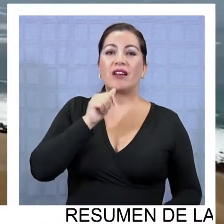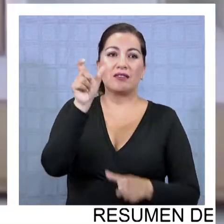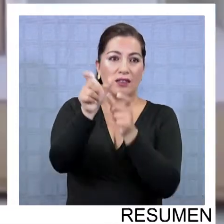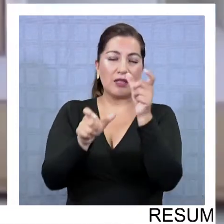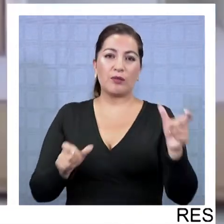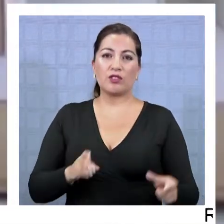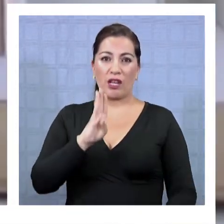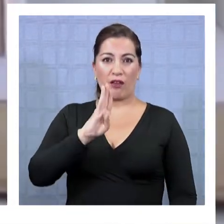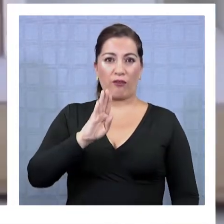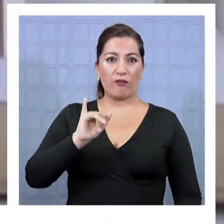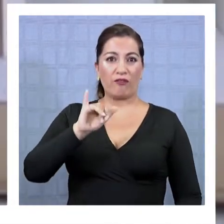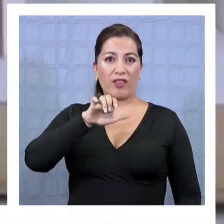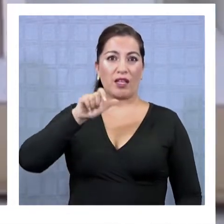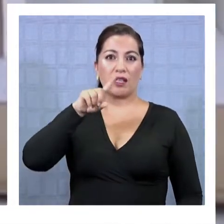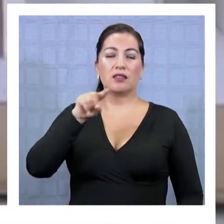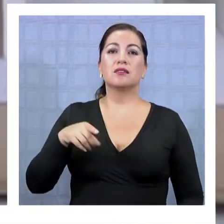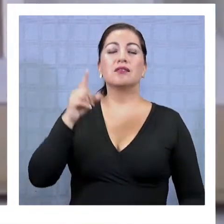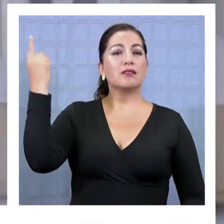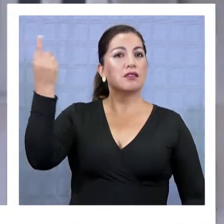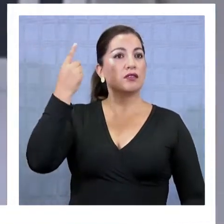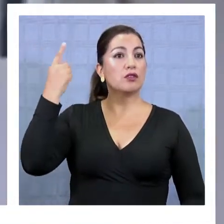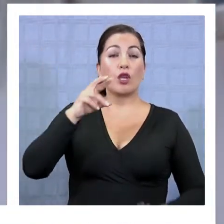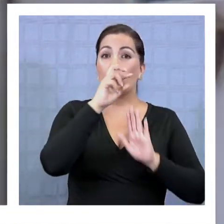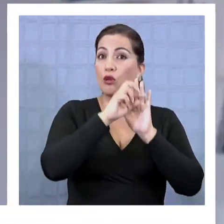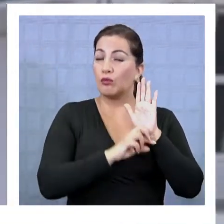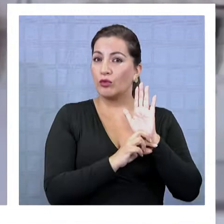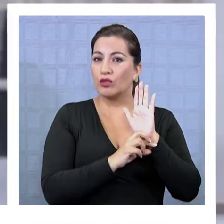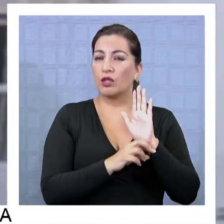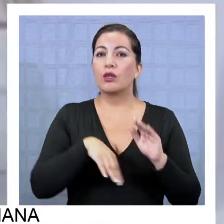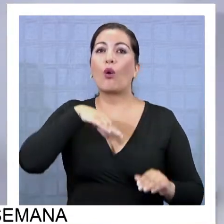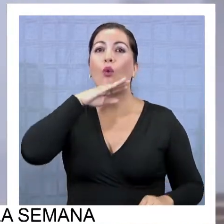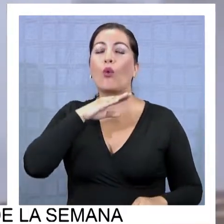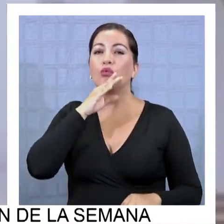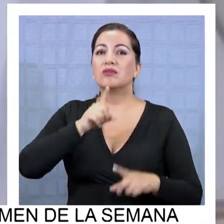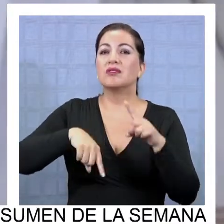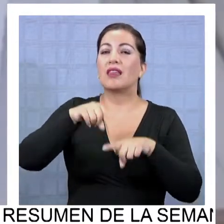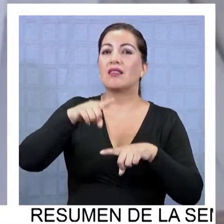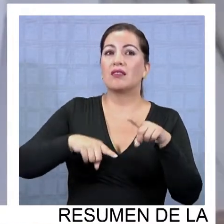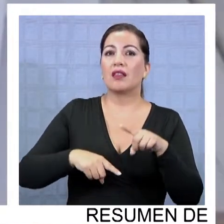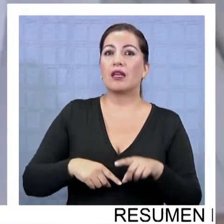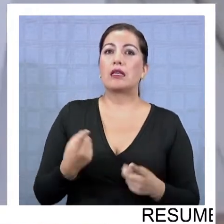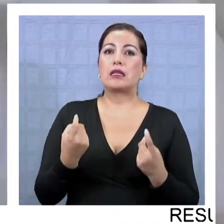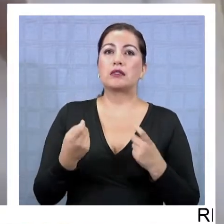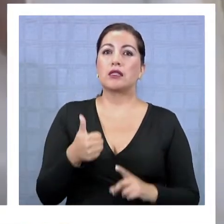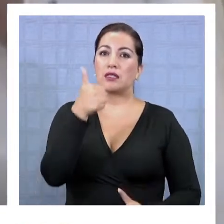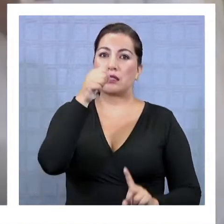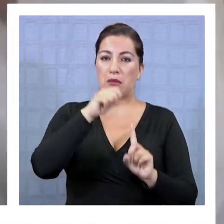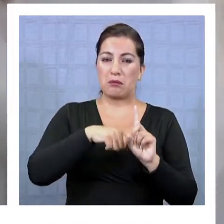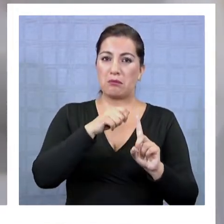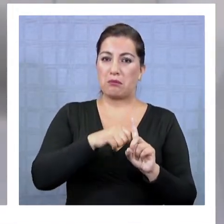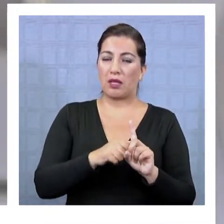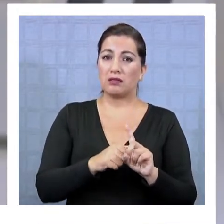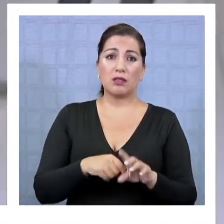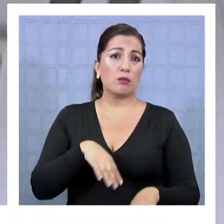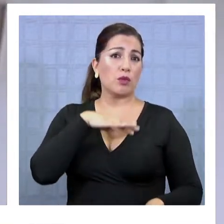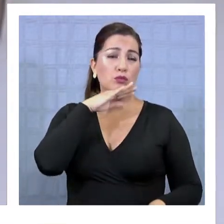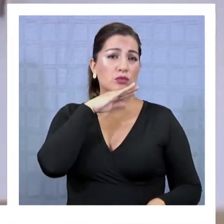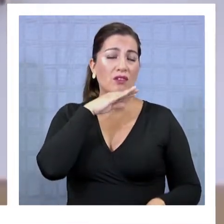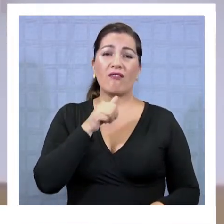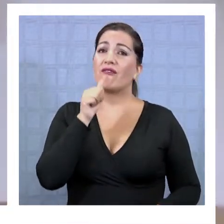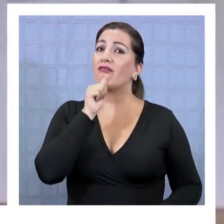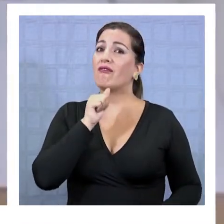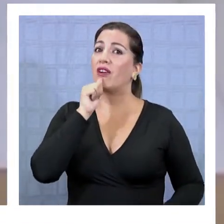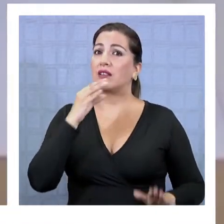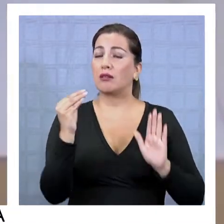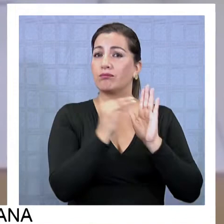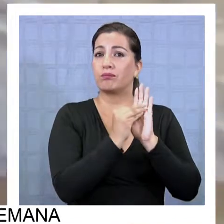bienes nacionales, pero es sabido que el proyecto de uso de suelo necesita unos seis meses para ejecutarse y no habría sido ingresado aún